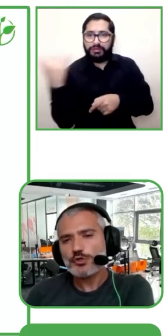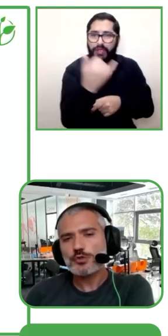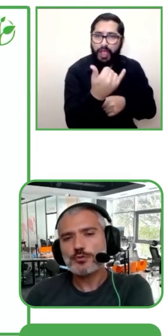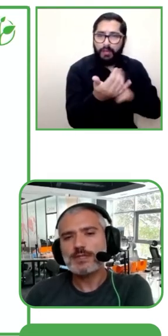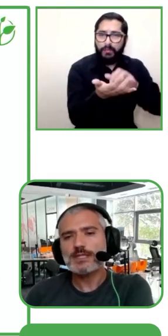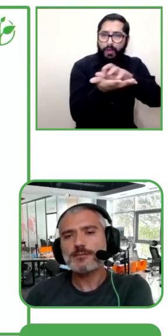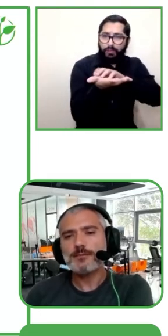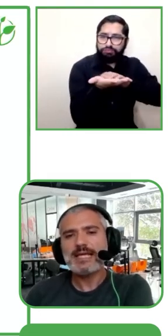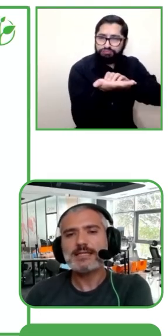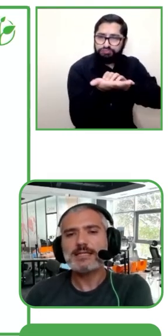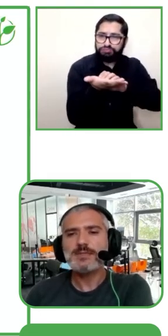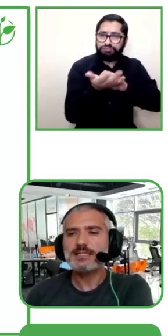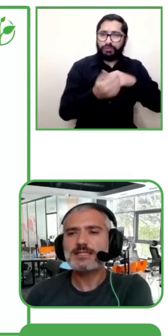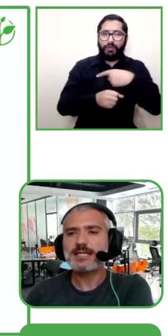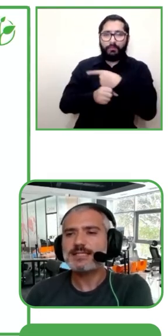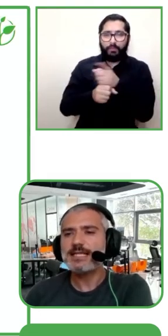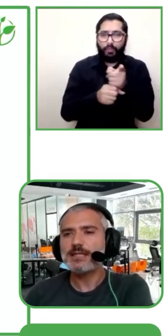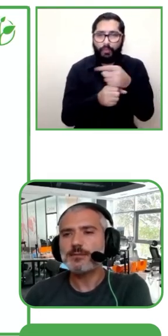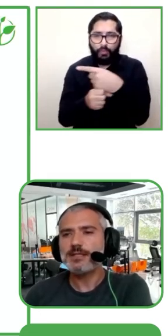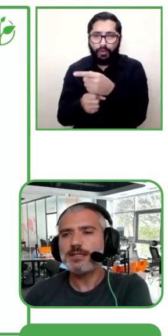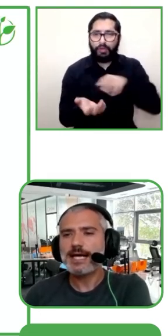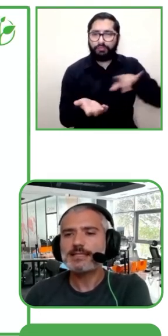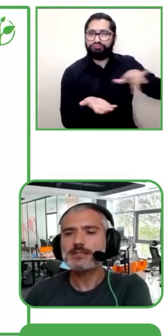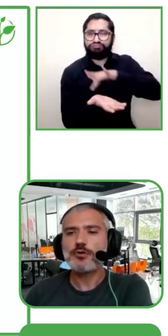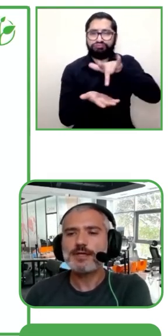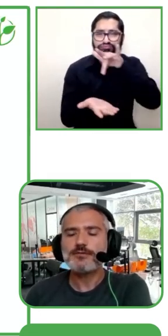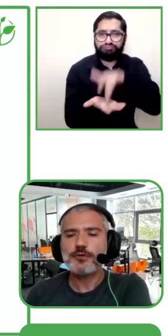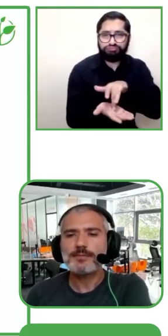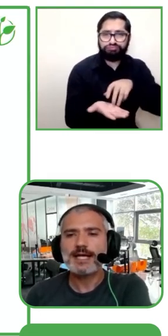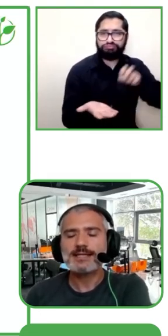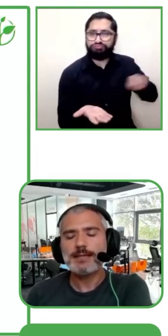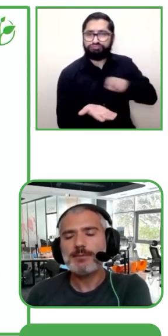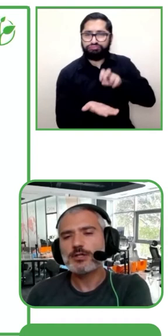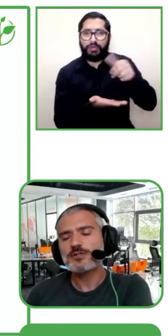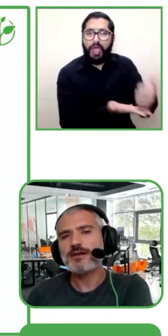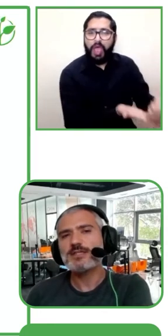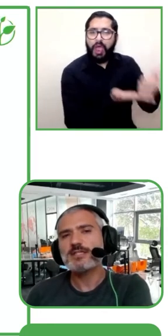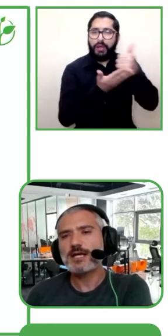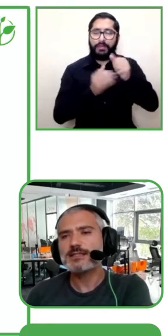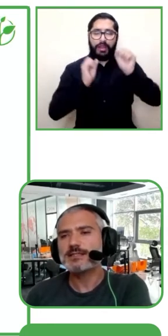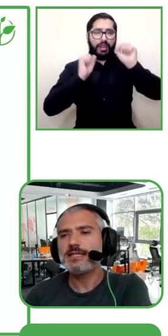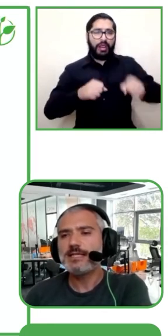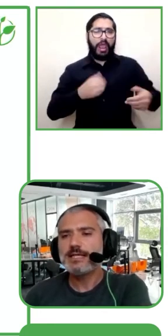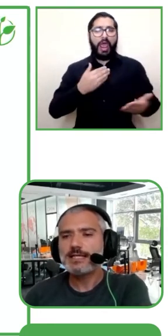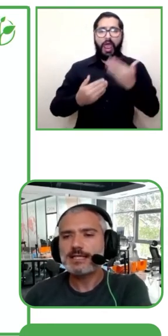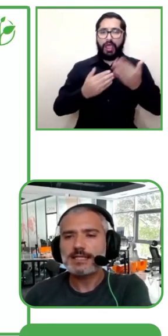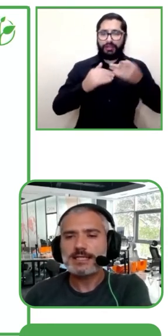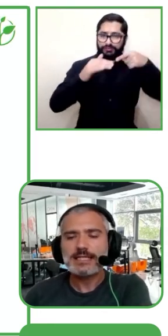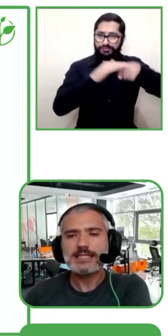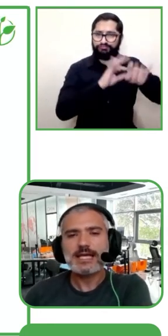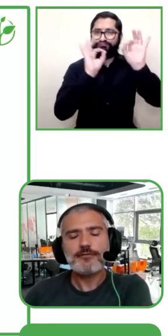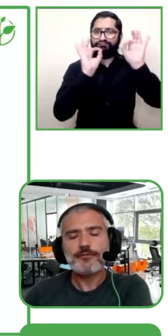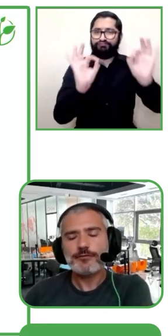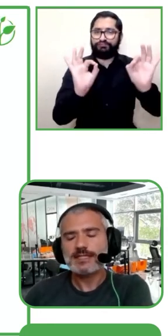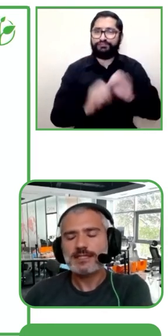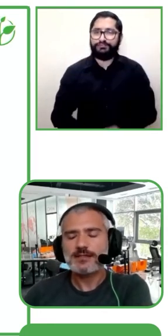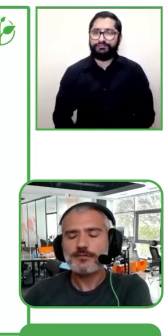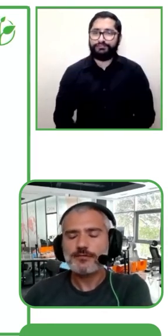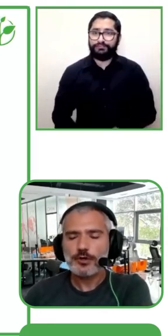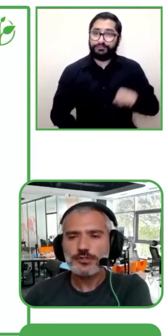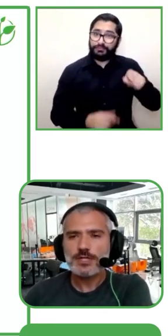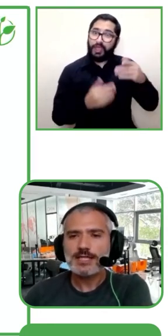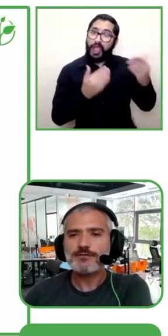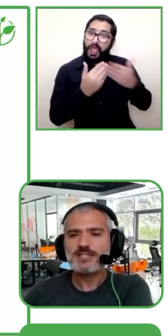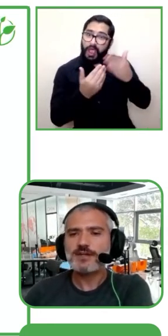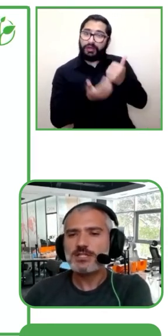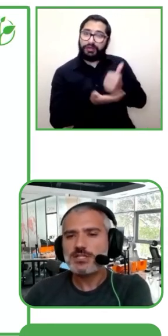y que ayuda y facilita a la seguridad lo que hace también que el negocio sea sostenible y que pueda seguir